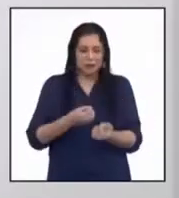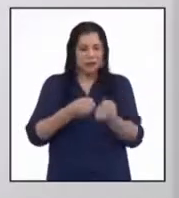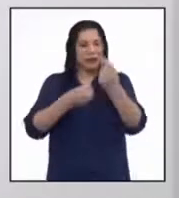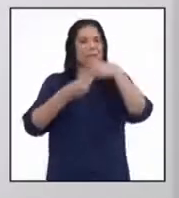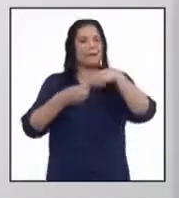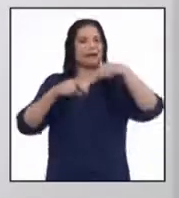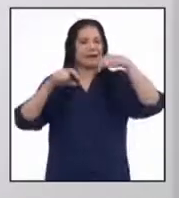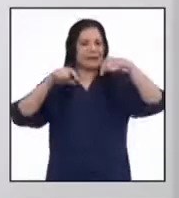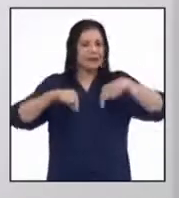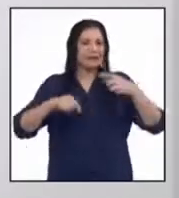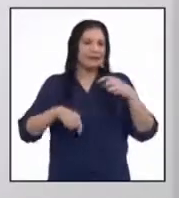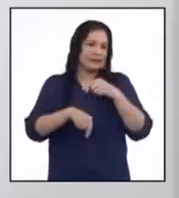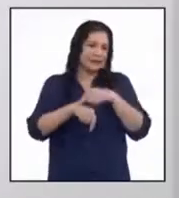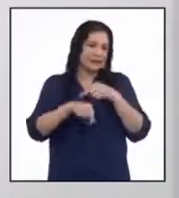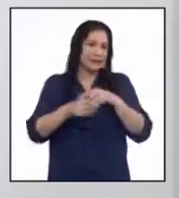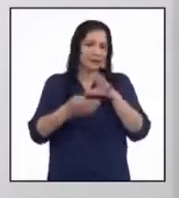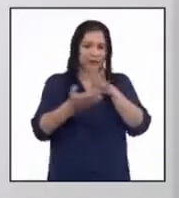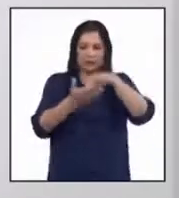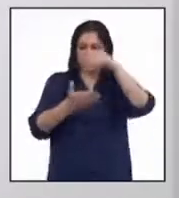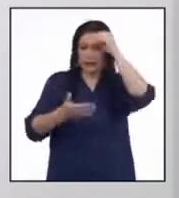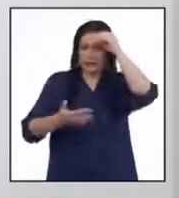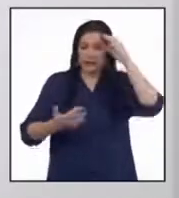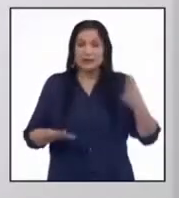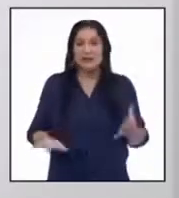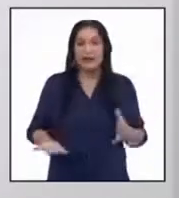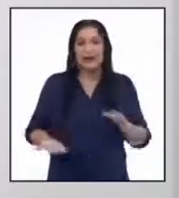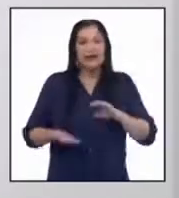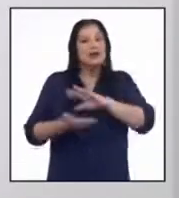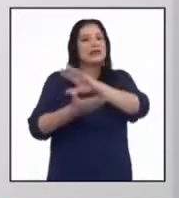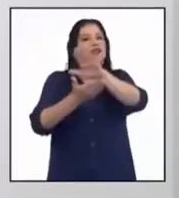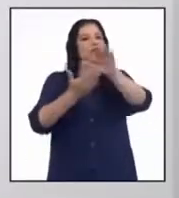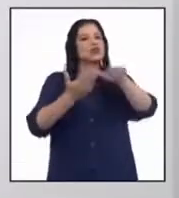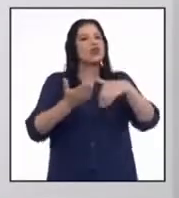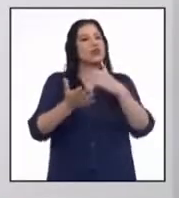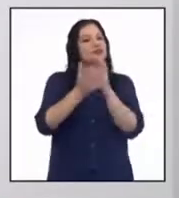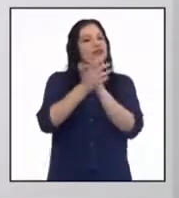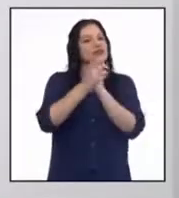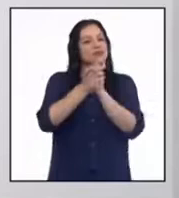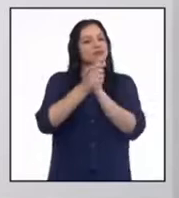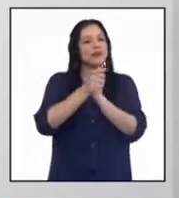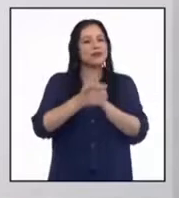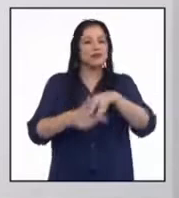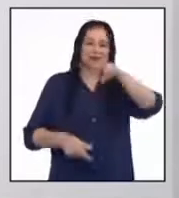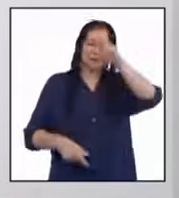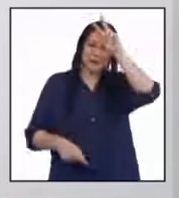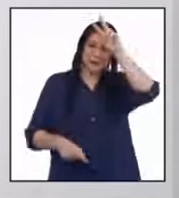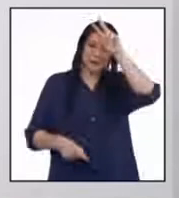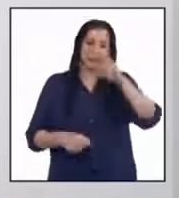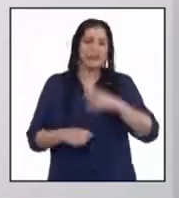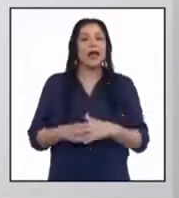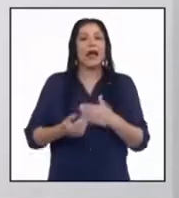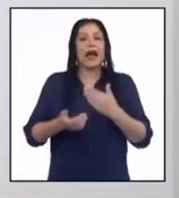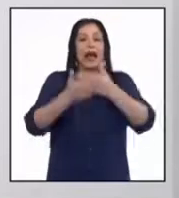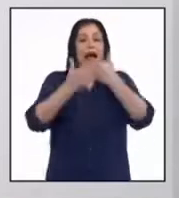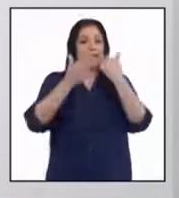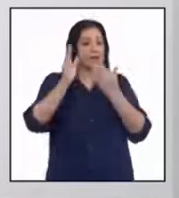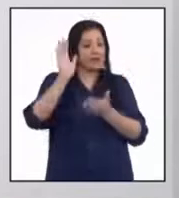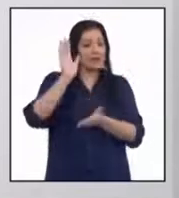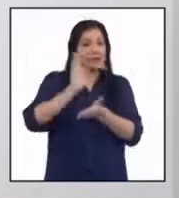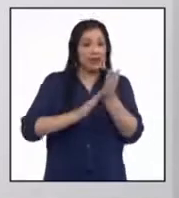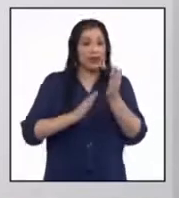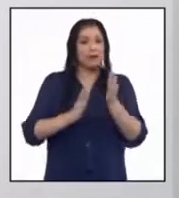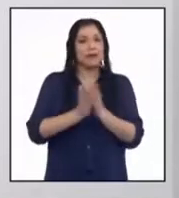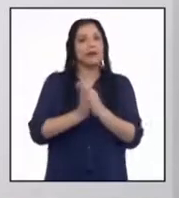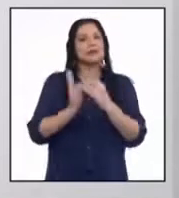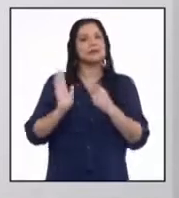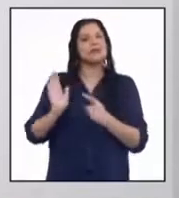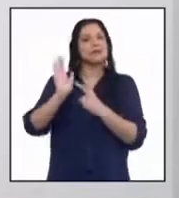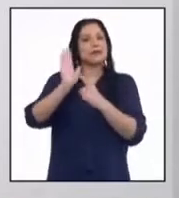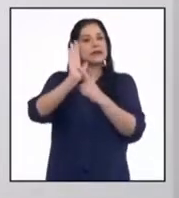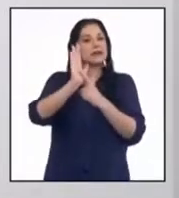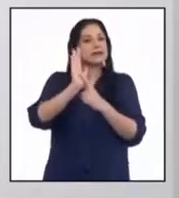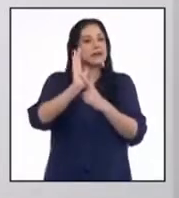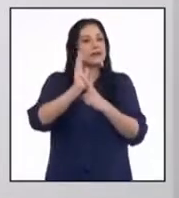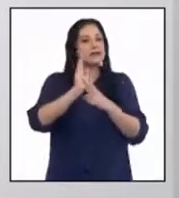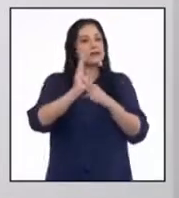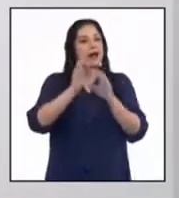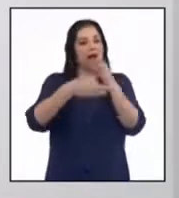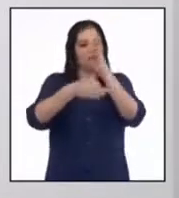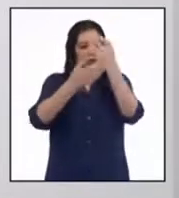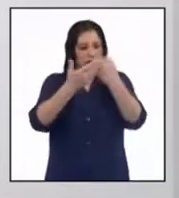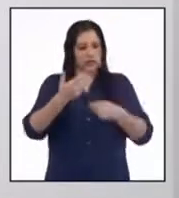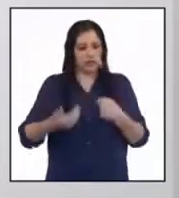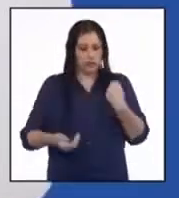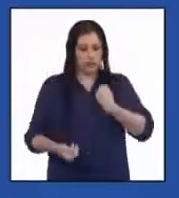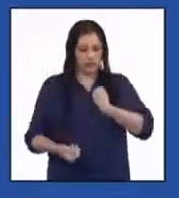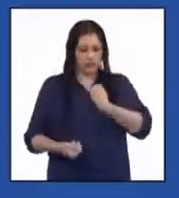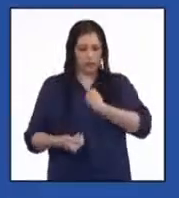parte de este espacio de aprendizaje de todos sus compañeros del país. Antes de retirarme, les presento la ficha